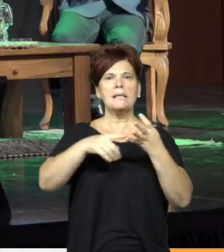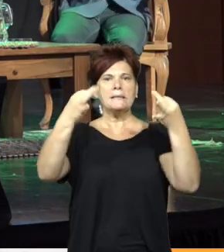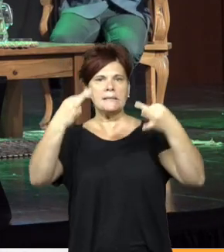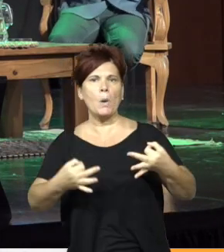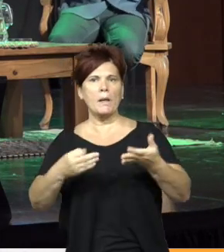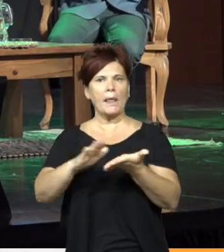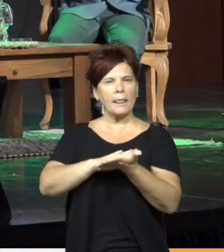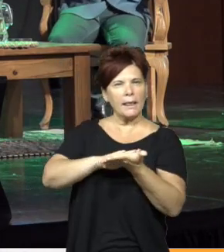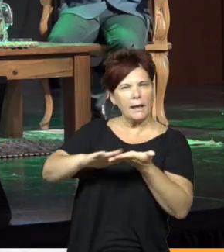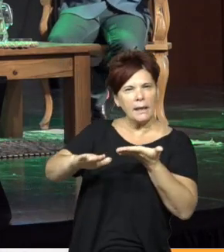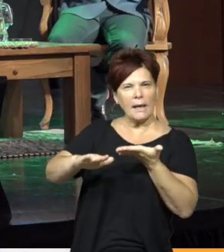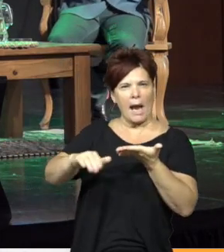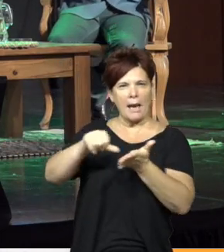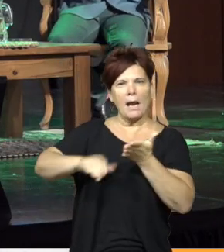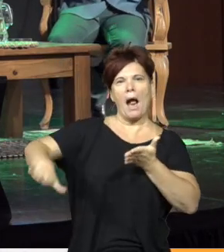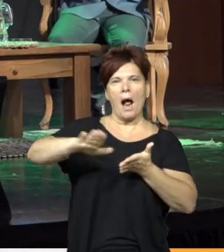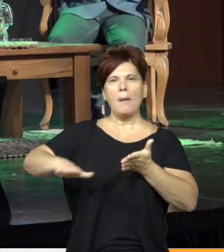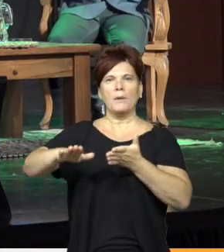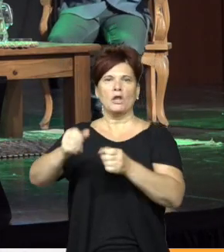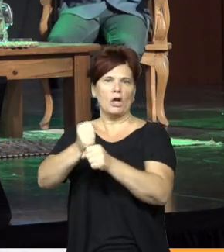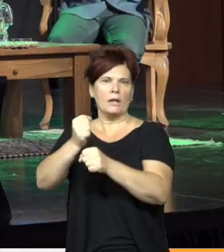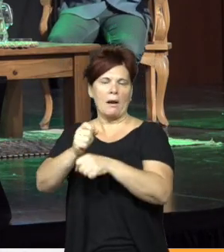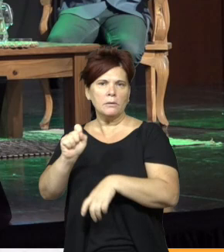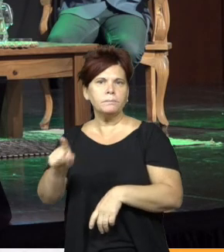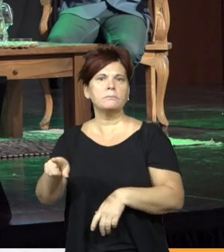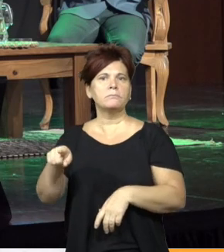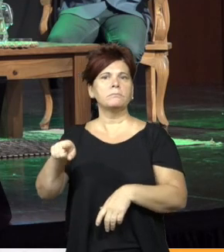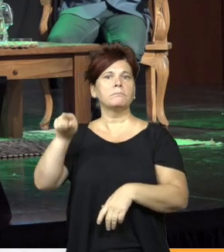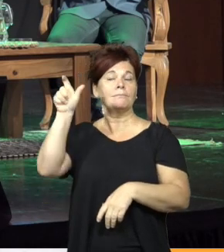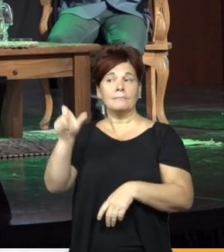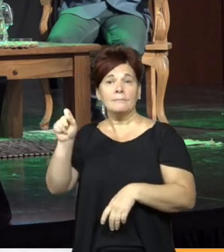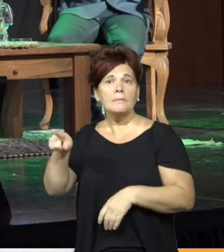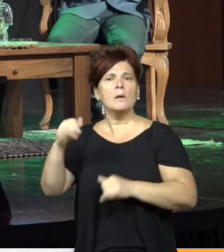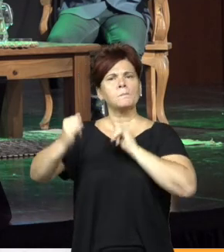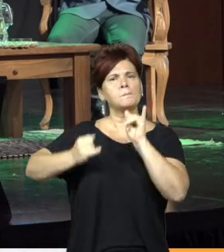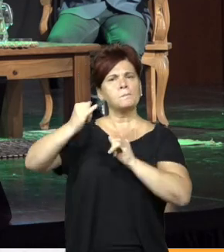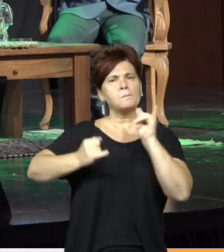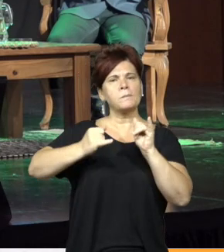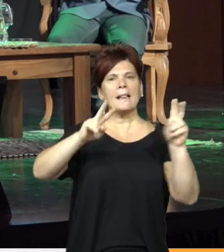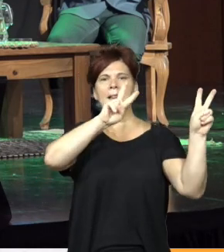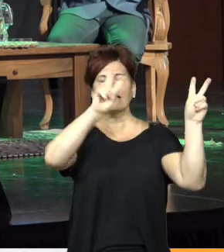Higiene en el Ámbito Laboral. Y nos va a desarrollar el tema